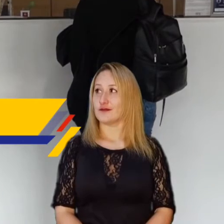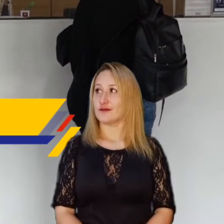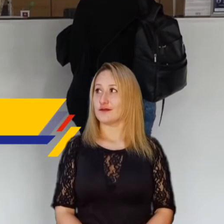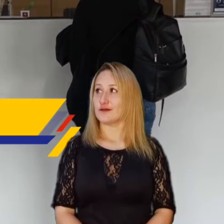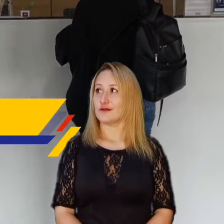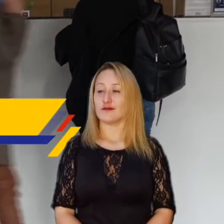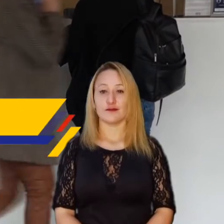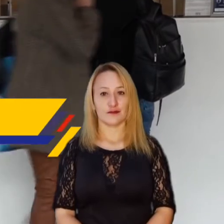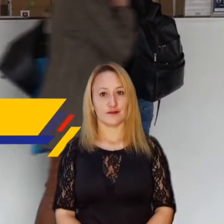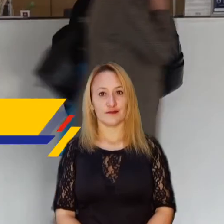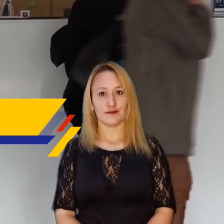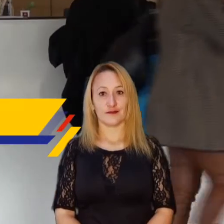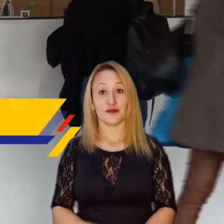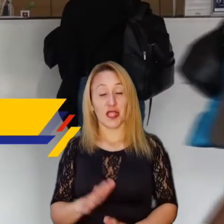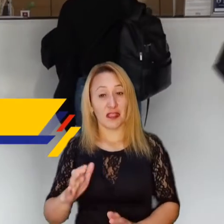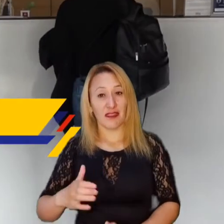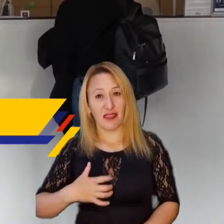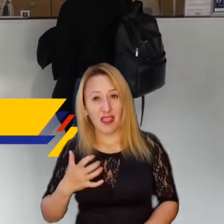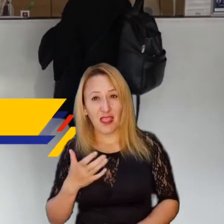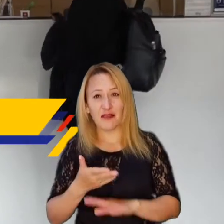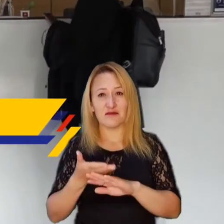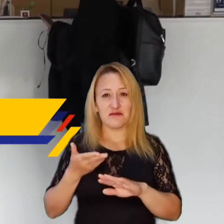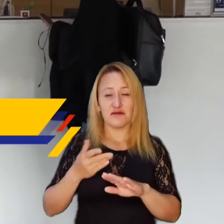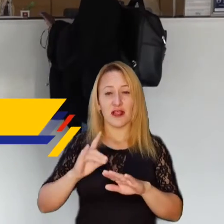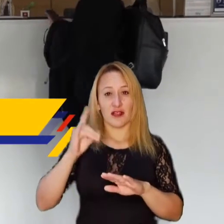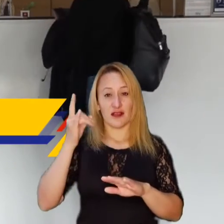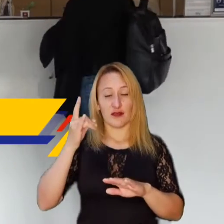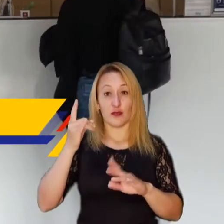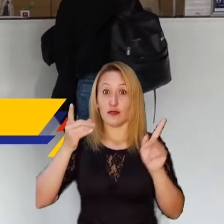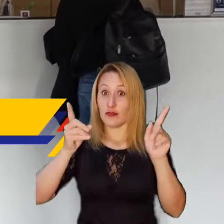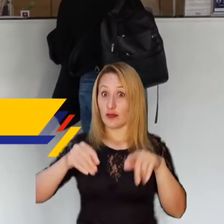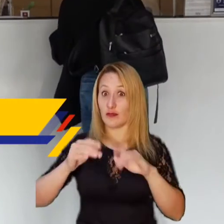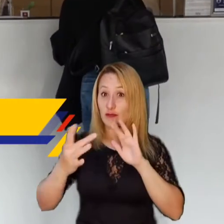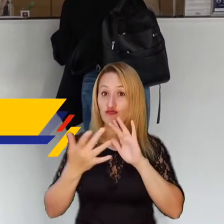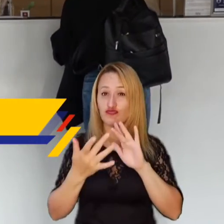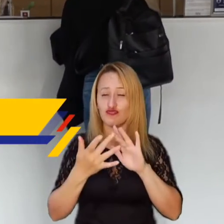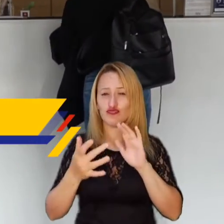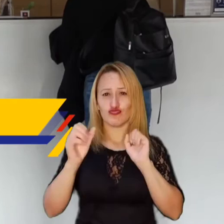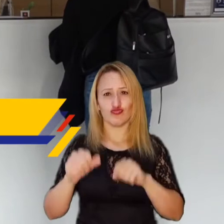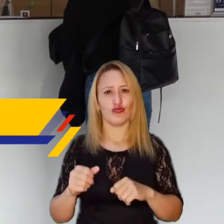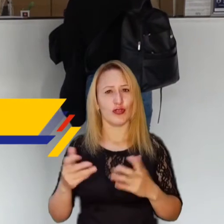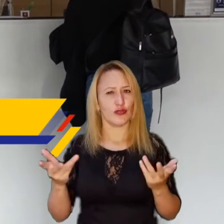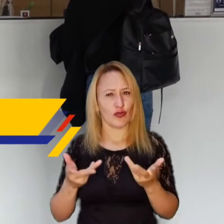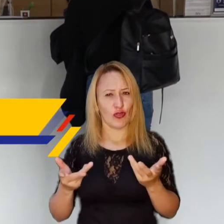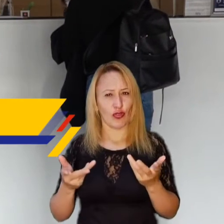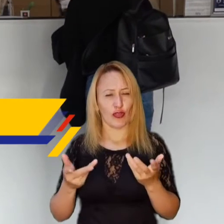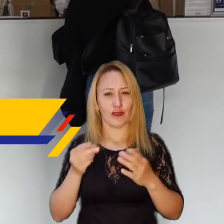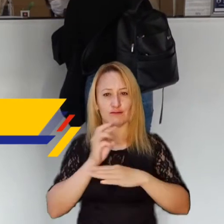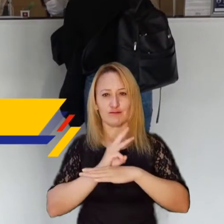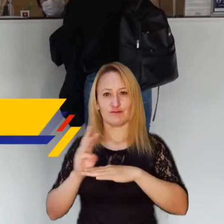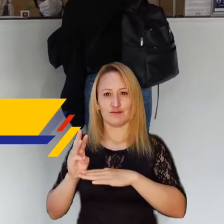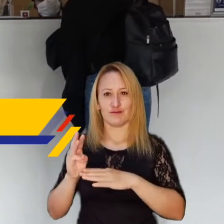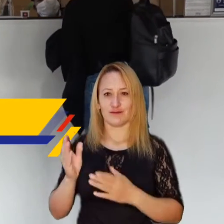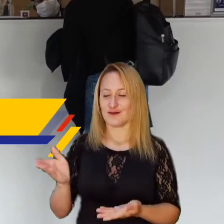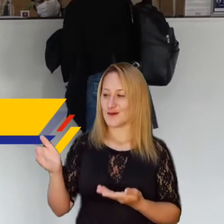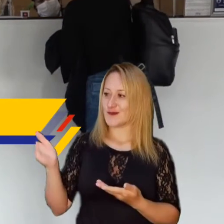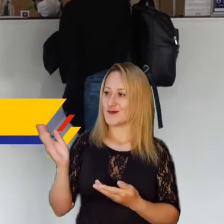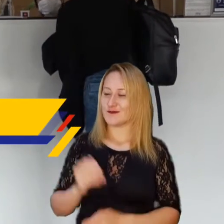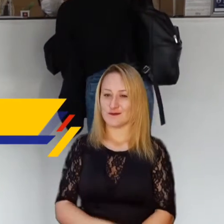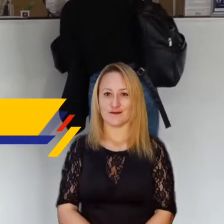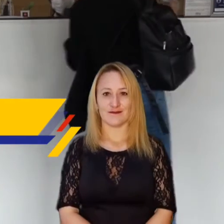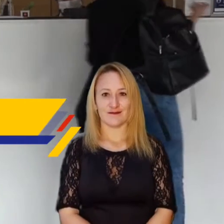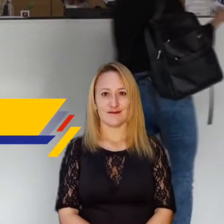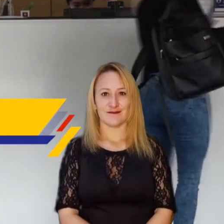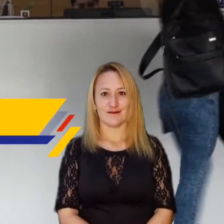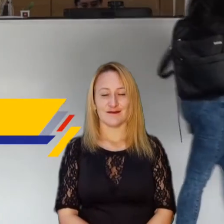018-091-0060 para recibir quejas, peticiones y reclamos. También pueden hacer sus consultas en nuestra